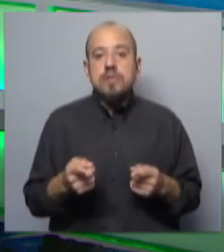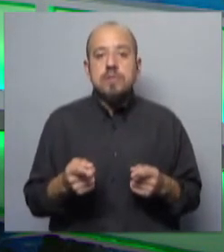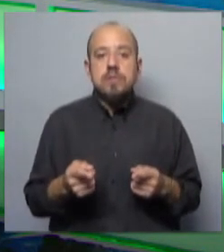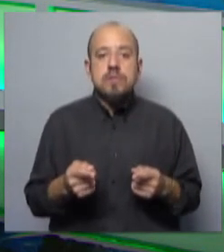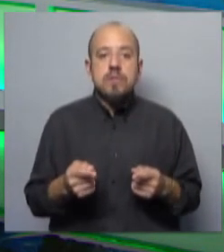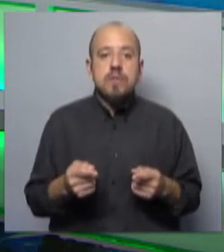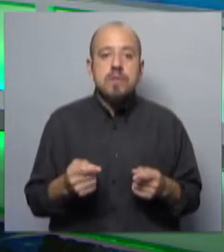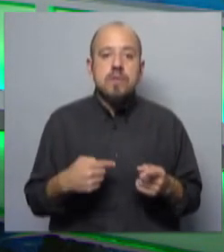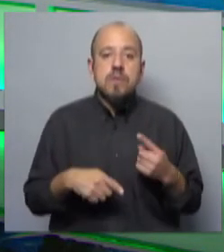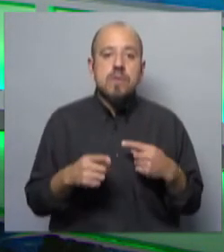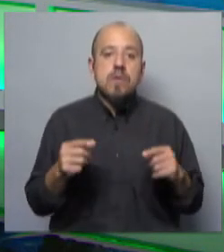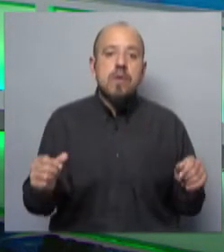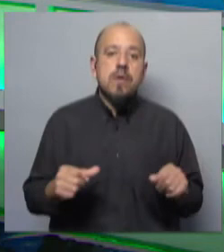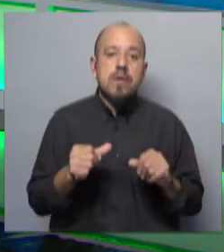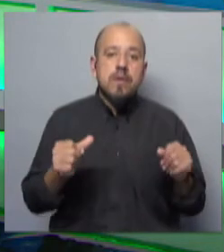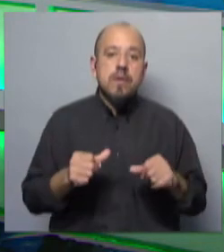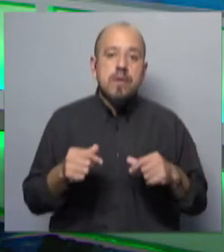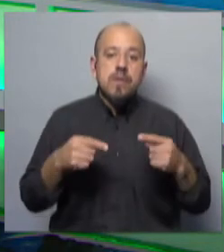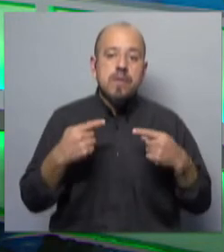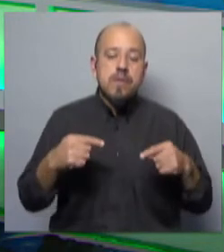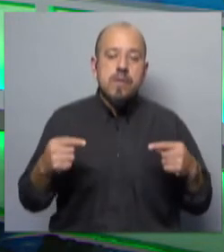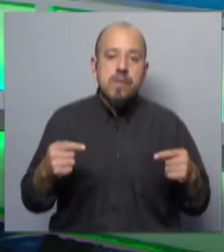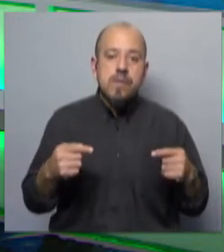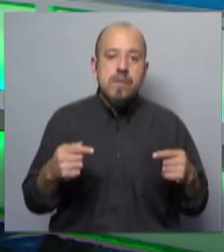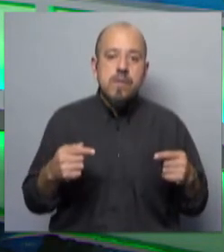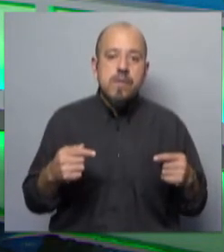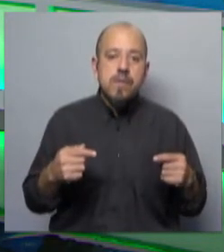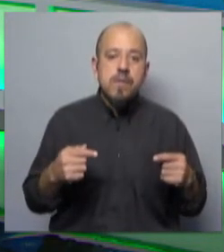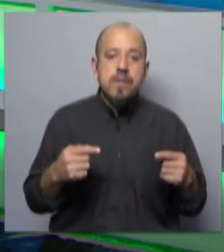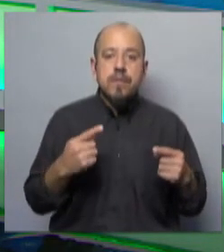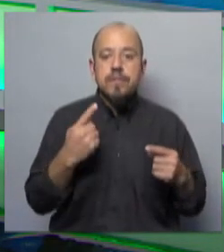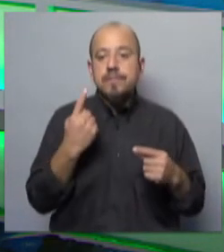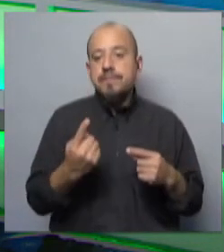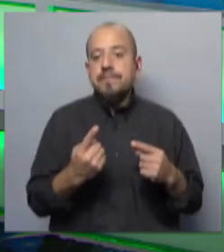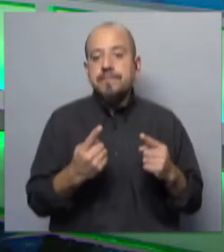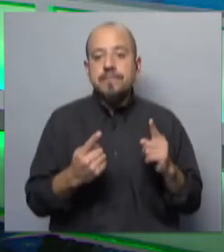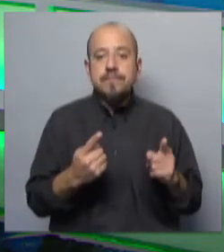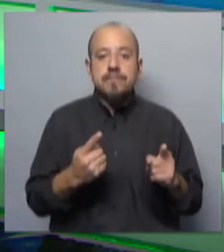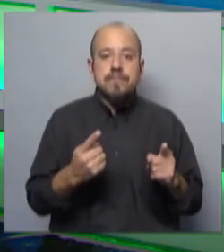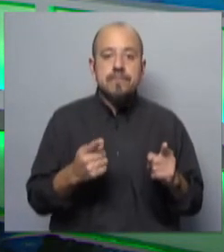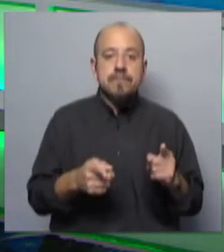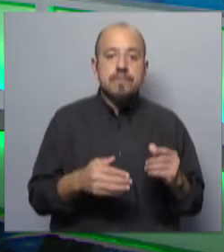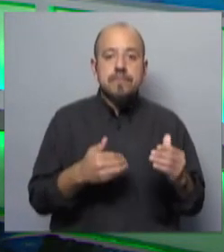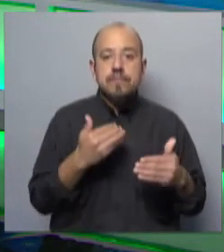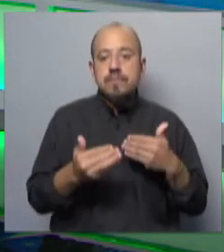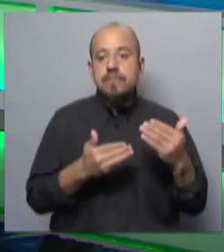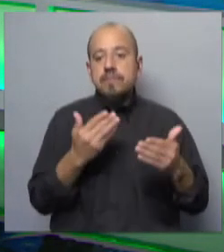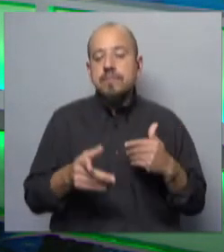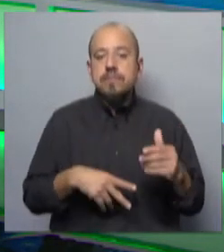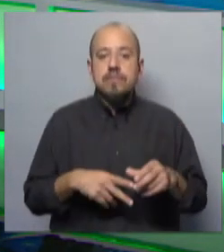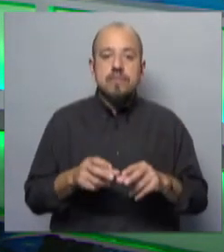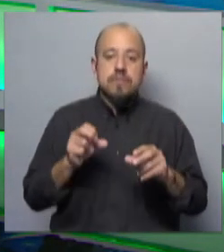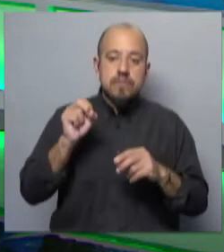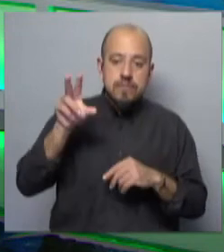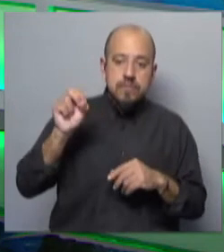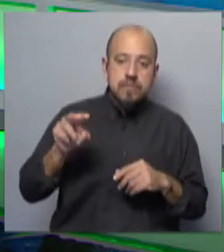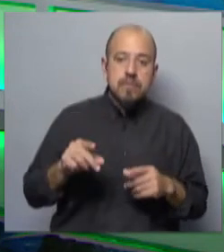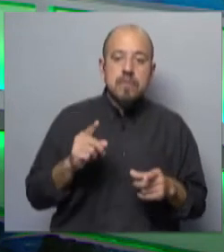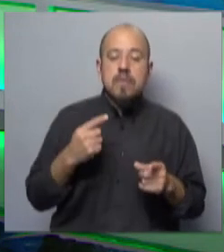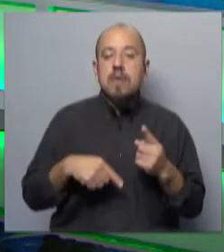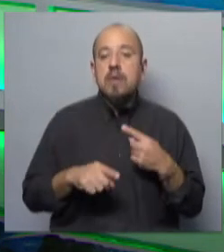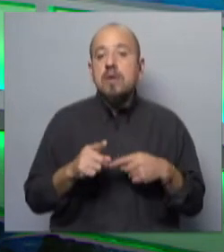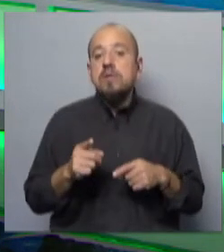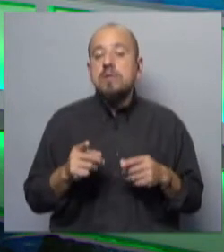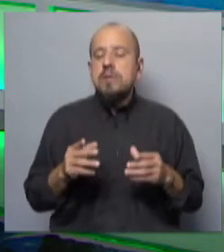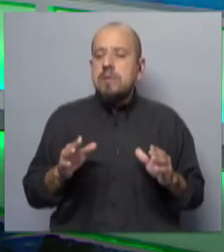que van tomándose medidas y entre una medida y la otra empiezan a aparecer más voces críticas, más demandas. Entonces,